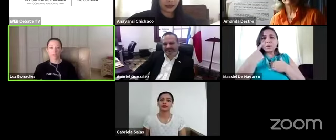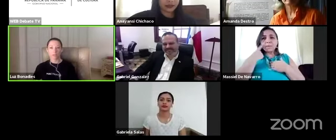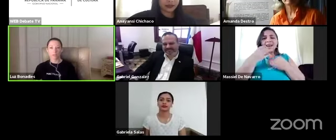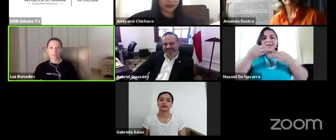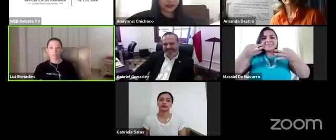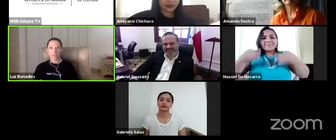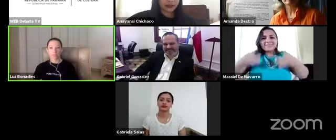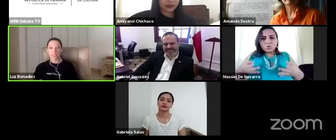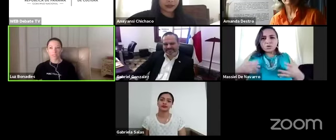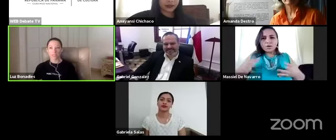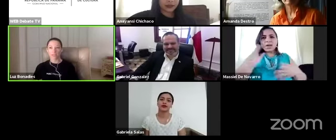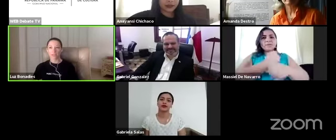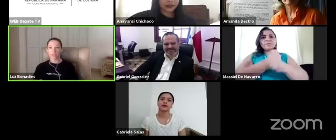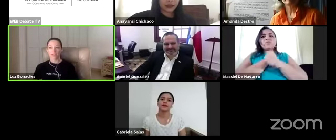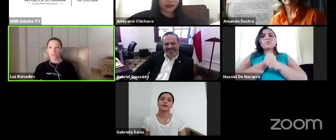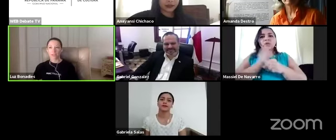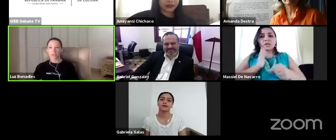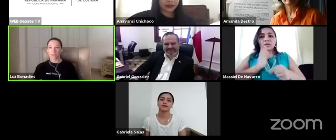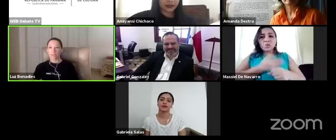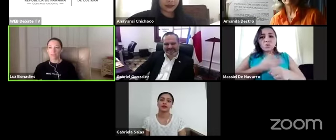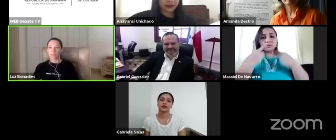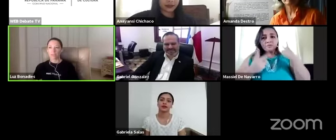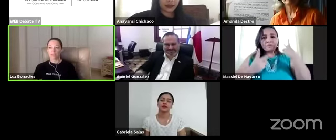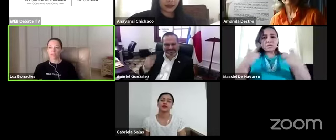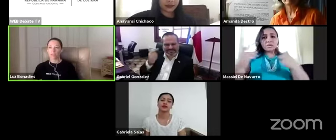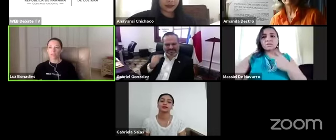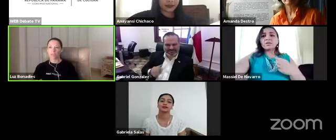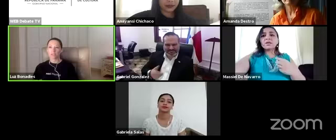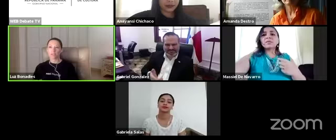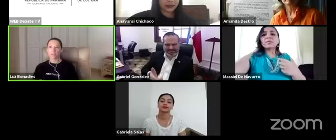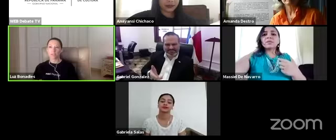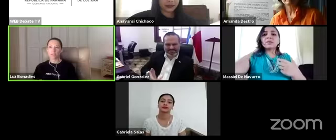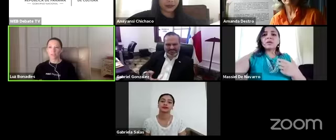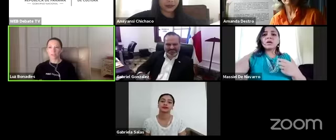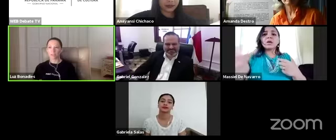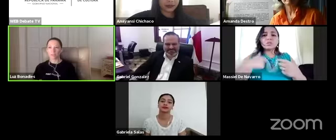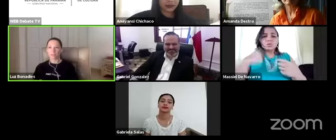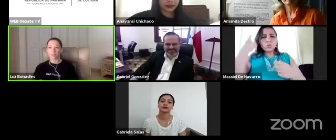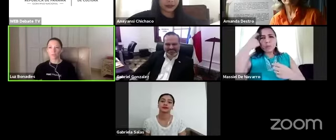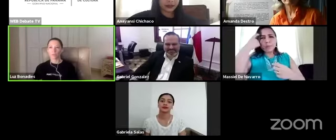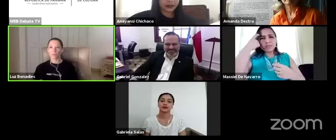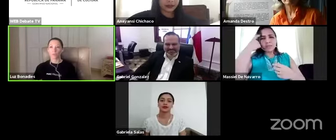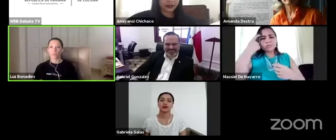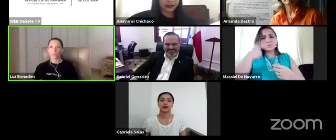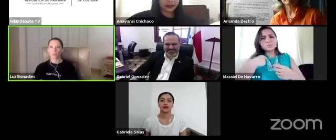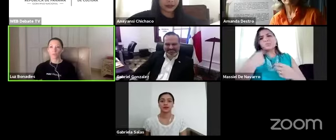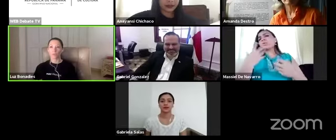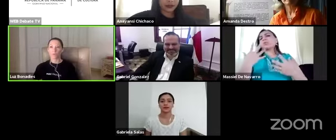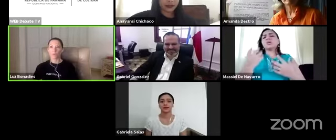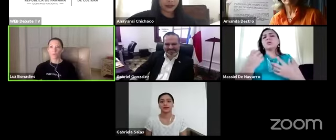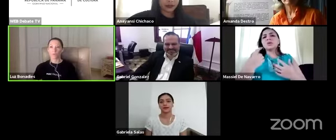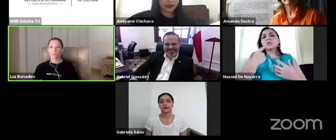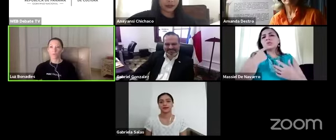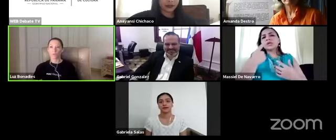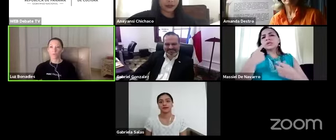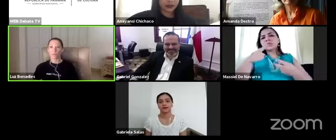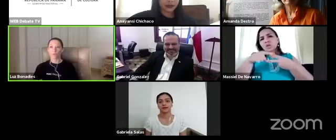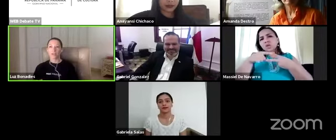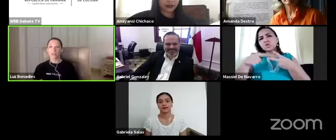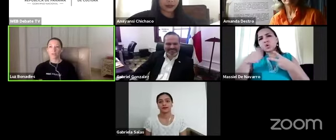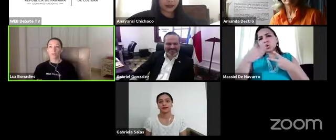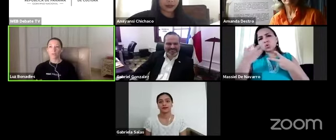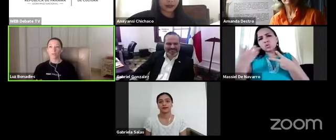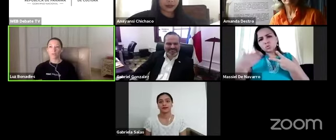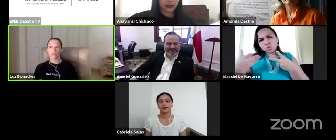de nuestros visitantes pienso que quisiera cerrar mi participación como con dos comentarios uno de cara